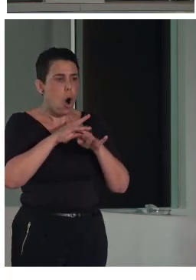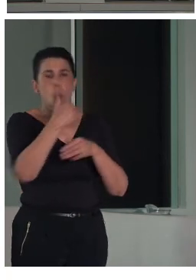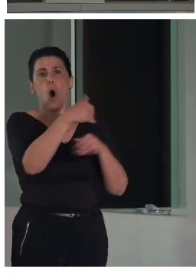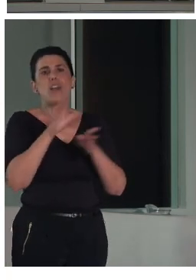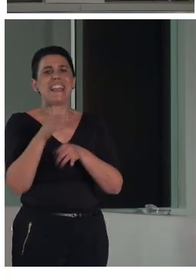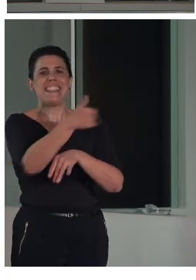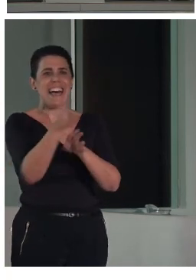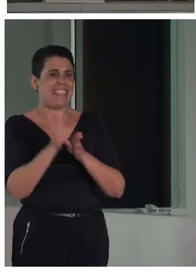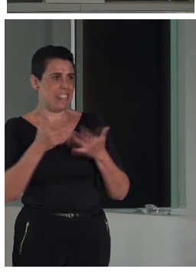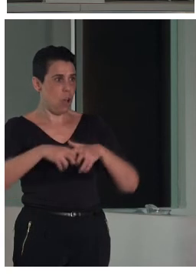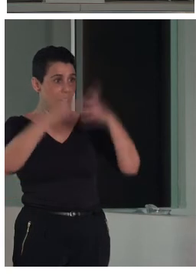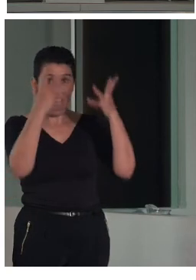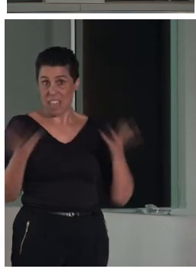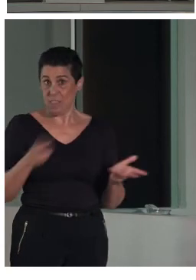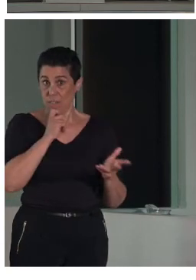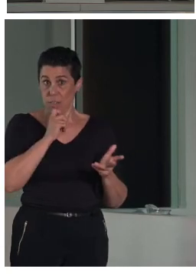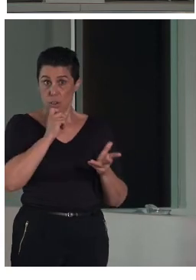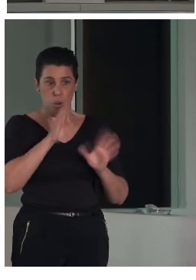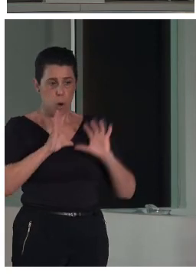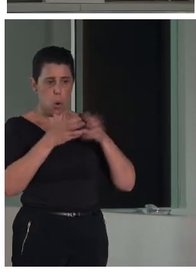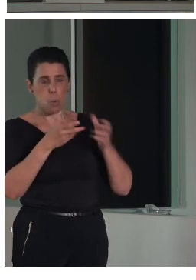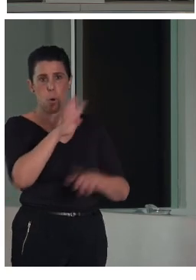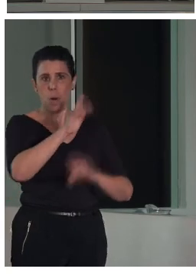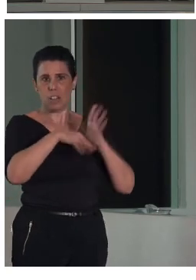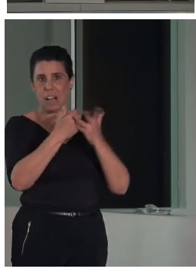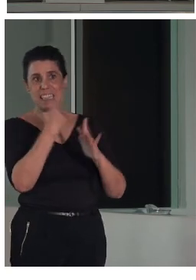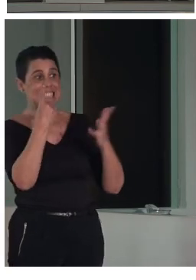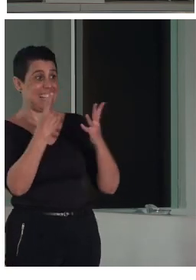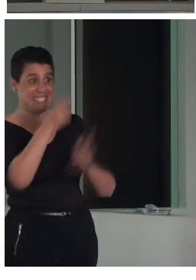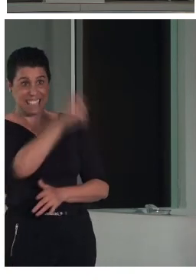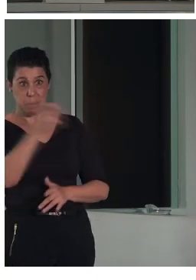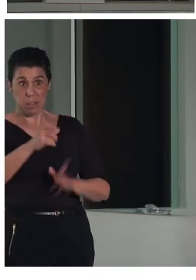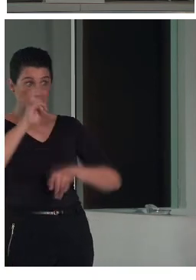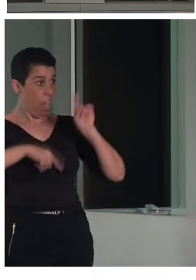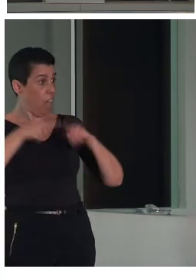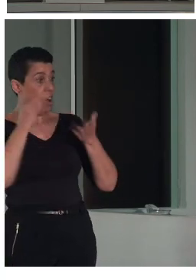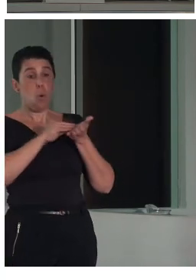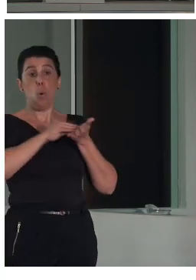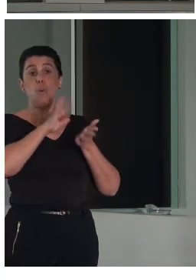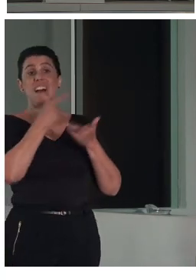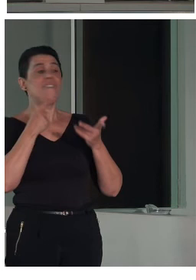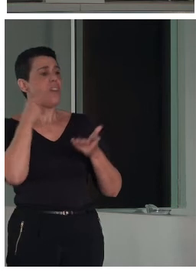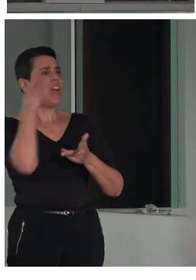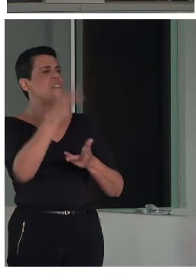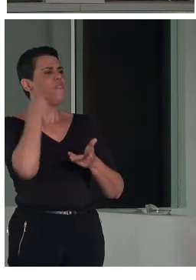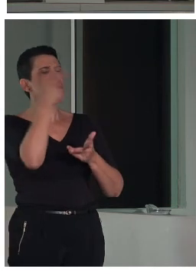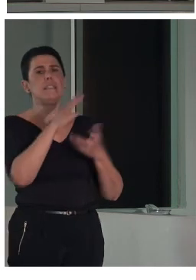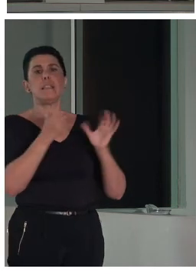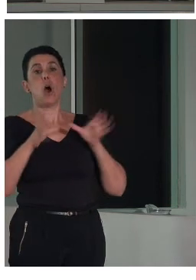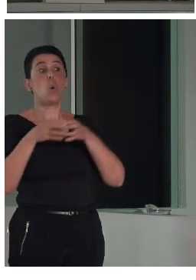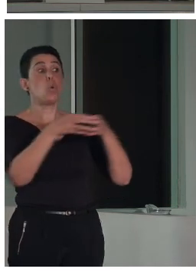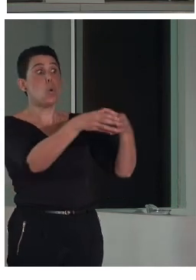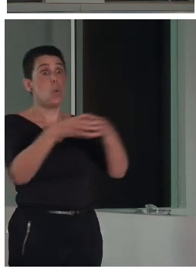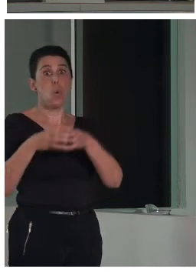entonces también los grupos conformados son entre 4 y 6 personas a veces hacemos varias visitas por ejemplo con los planos se hacían varias visitas con diferentes grupos